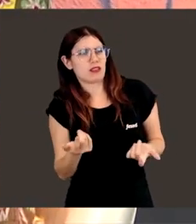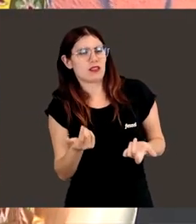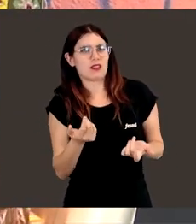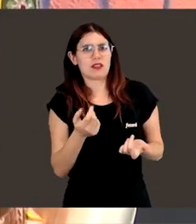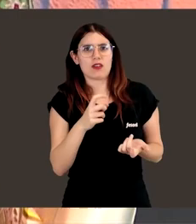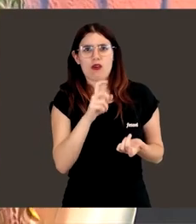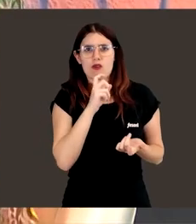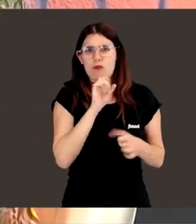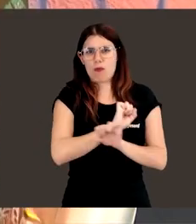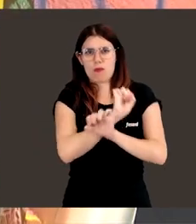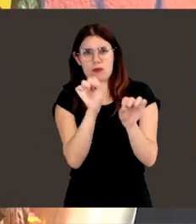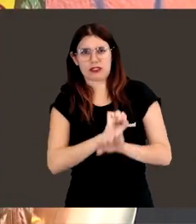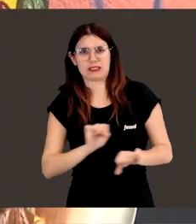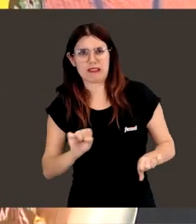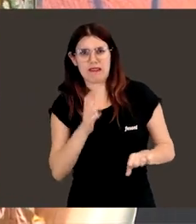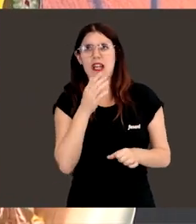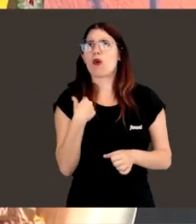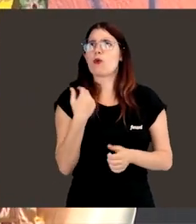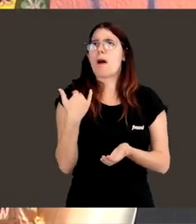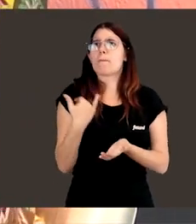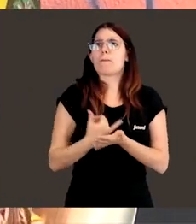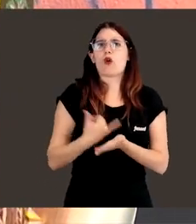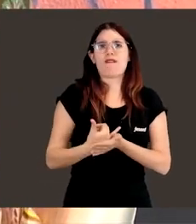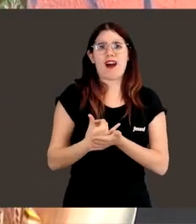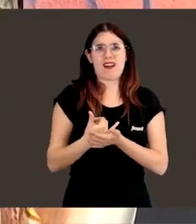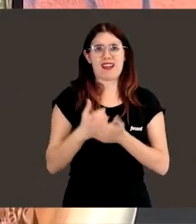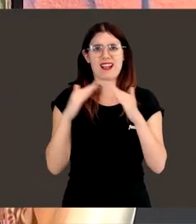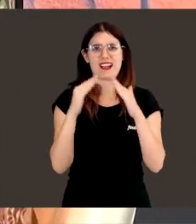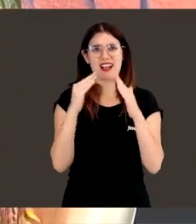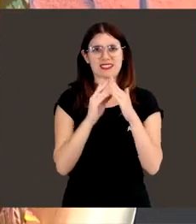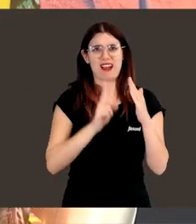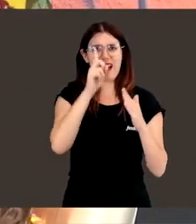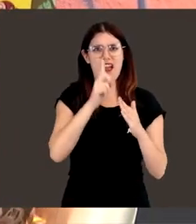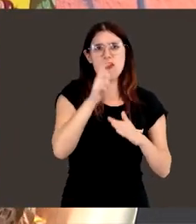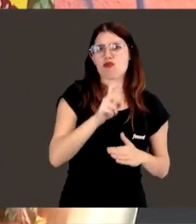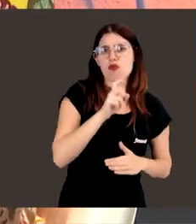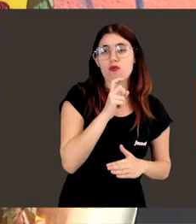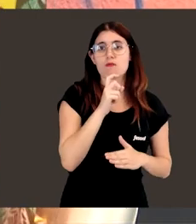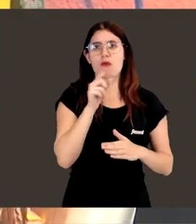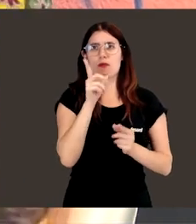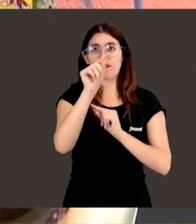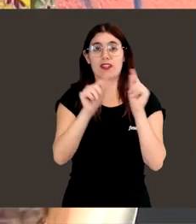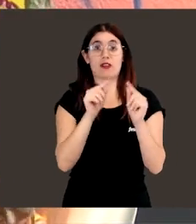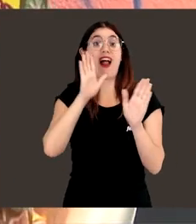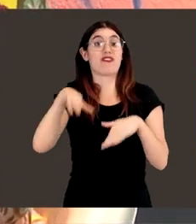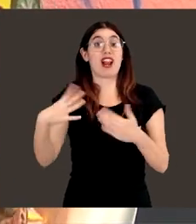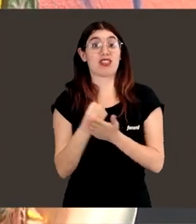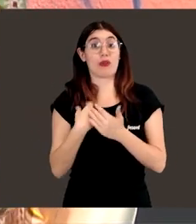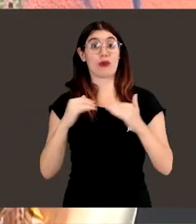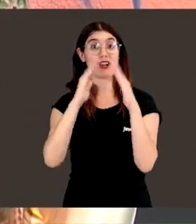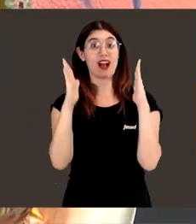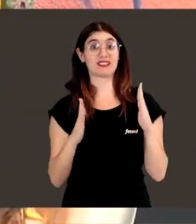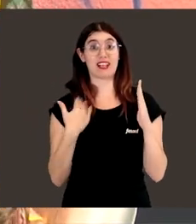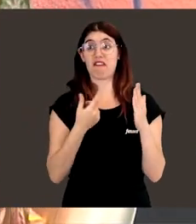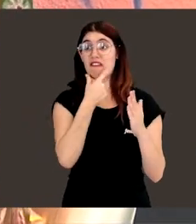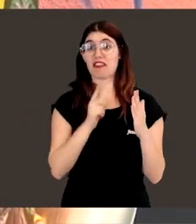el mundo decía, imposible, ¿cómo vamos a hacer un test en casa? Que son virus, ¿no? Que esto es infeccioso. Y hemos acabado todos haciéndonos el